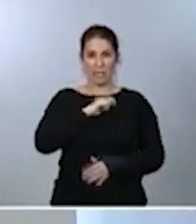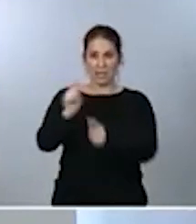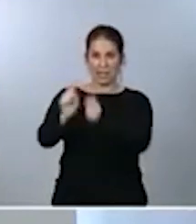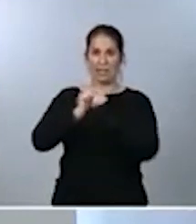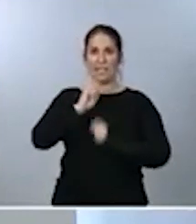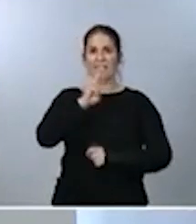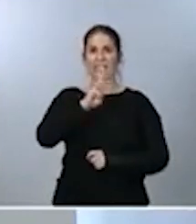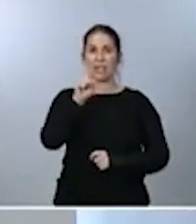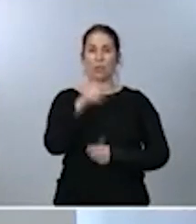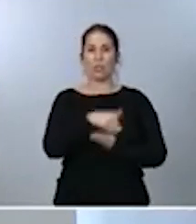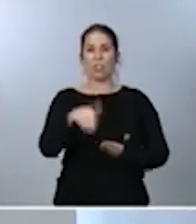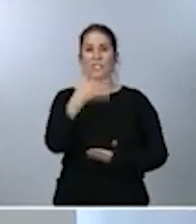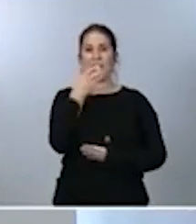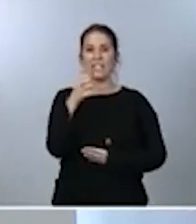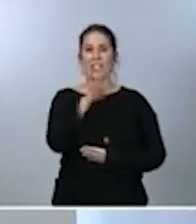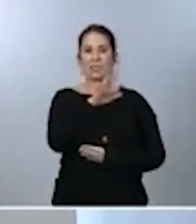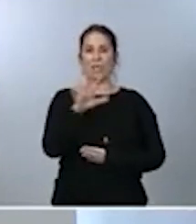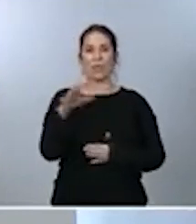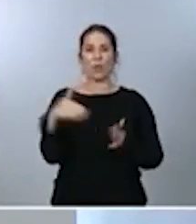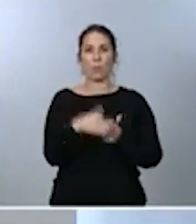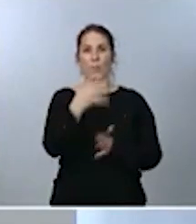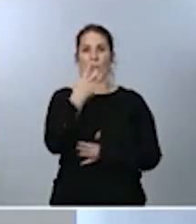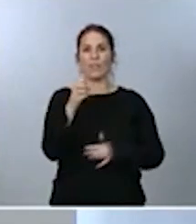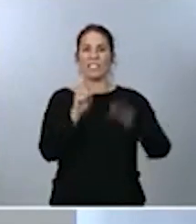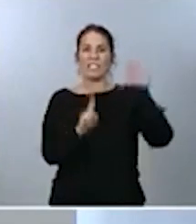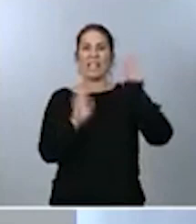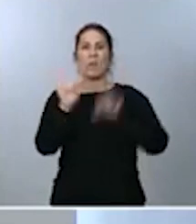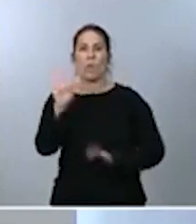555 mil 469 dosis.